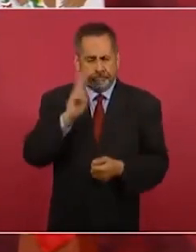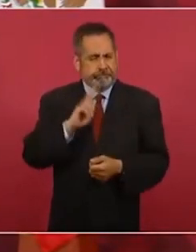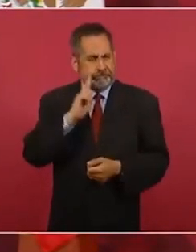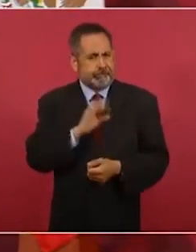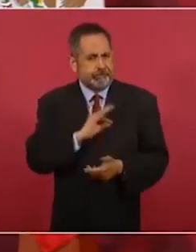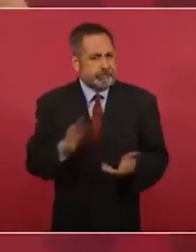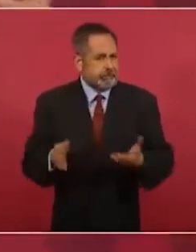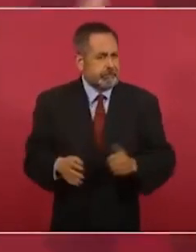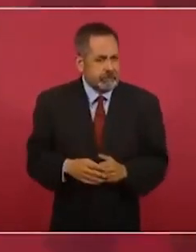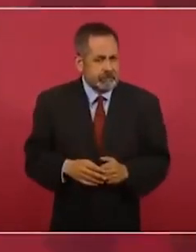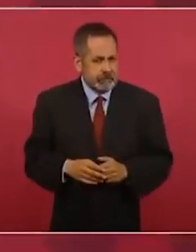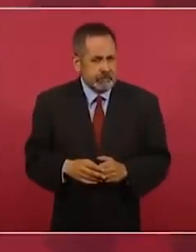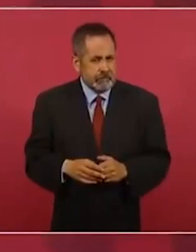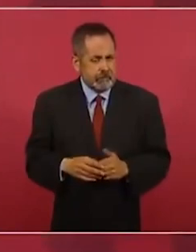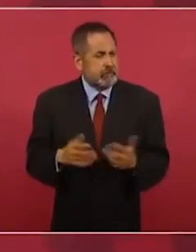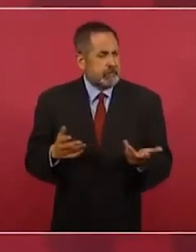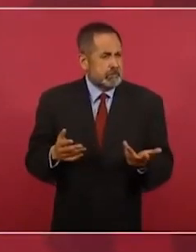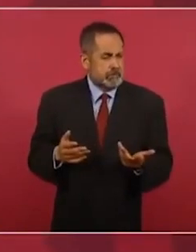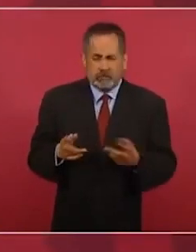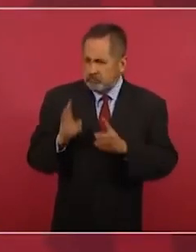¿Y por qué no nos vamos a hablar?